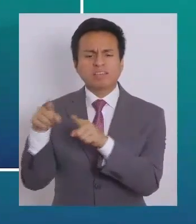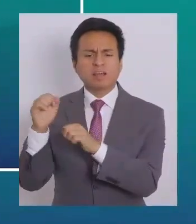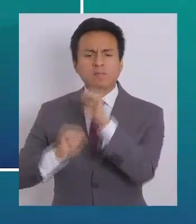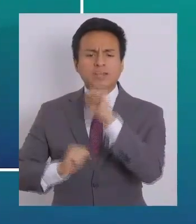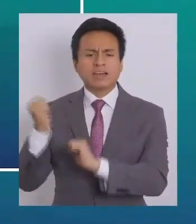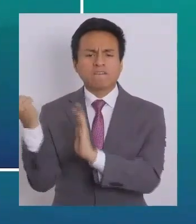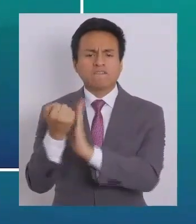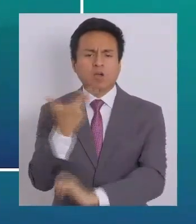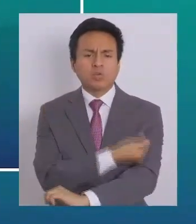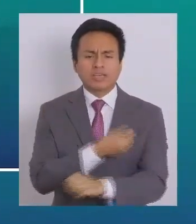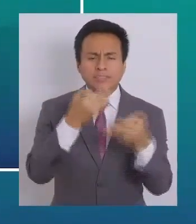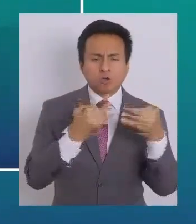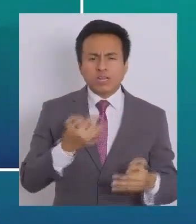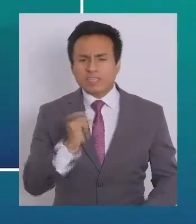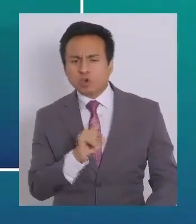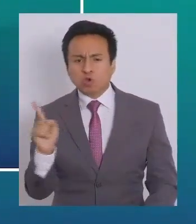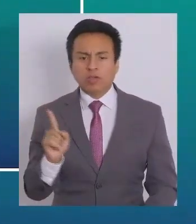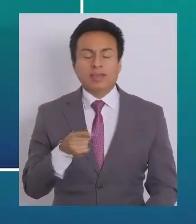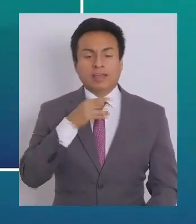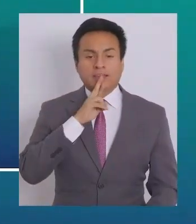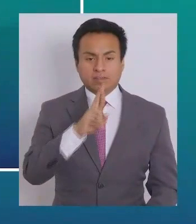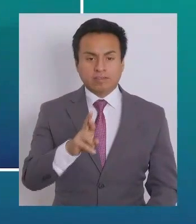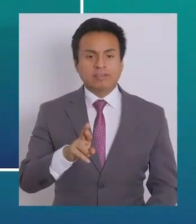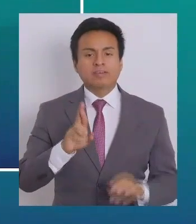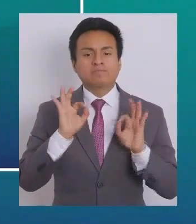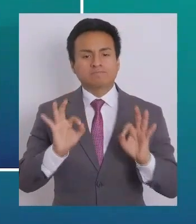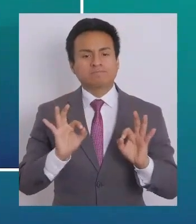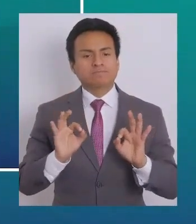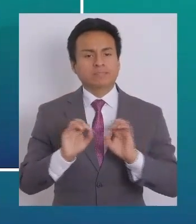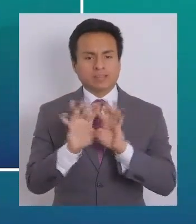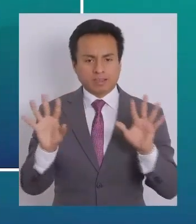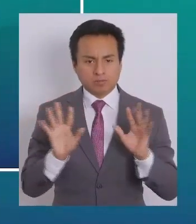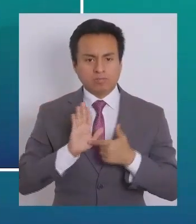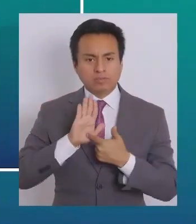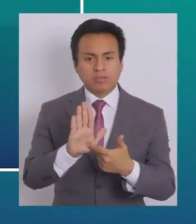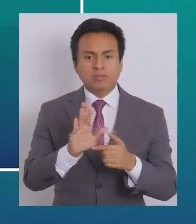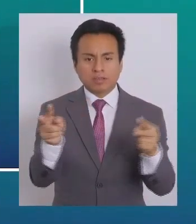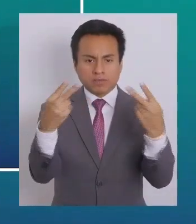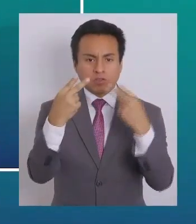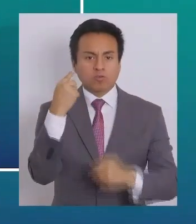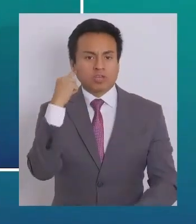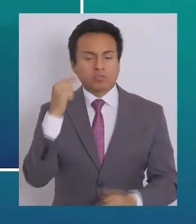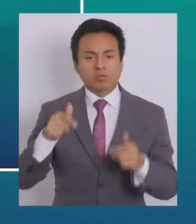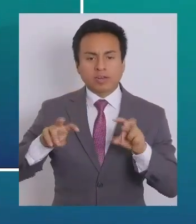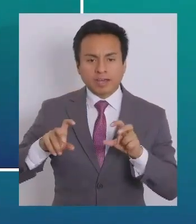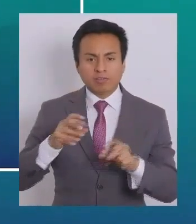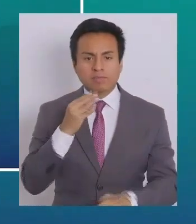otra vacuna, si son seguras o no. Entonces, esto hay que decirlo con absolutamente todas sus letras y sé quienes nos están viendo, nos están escuchando a través de la radio.